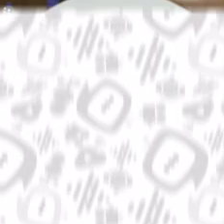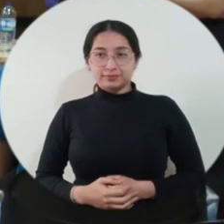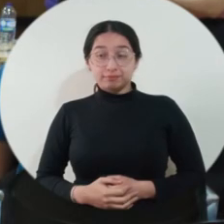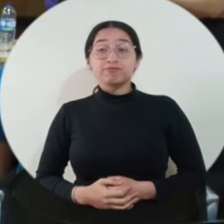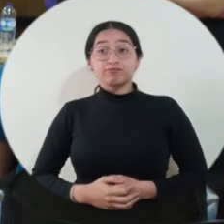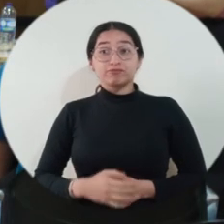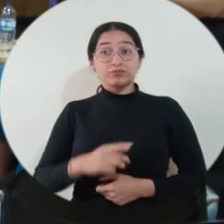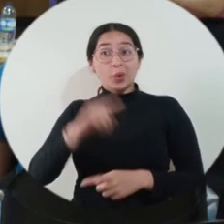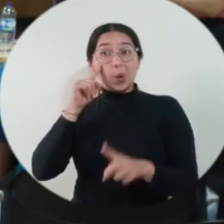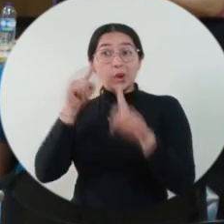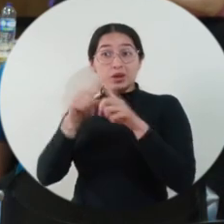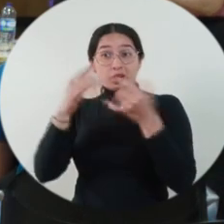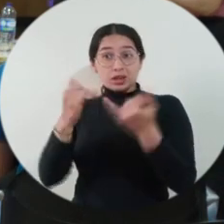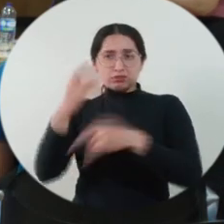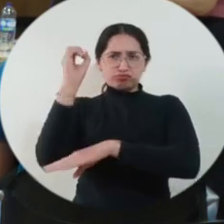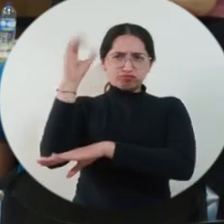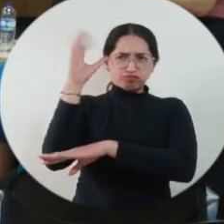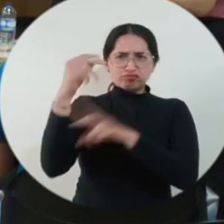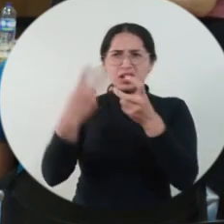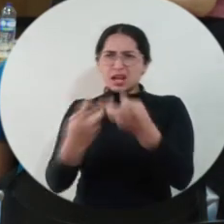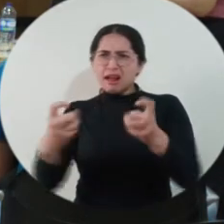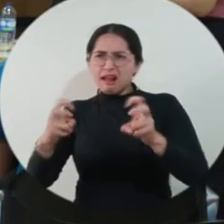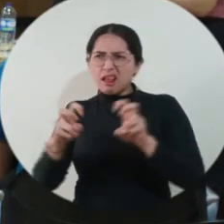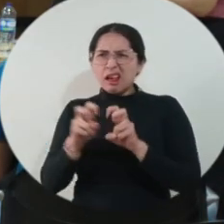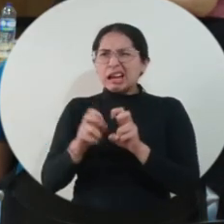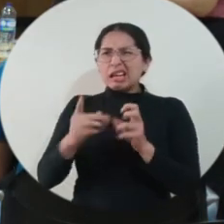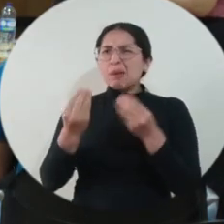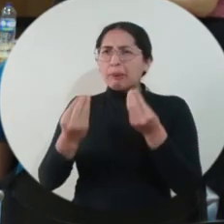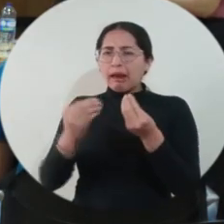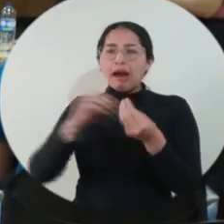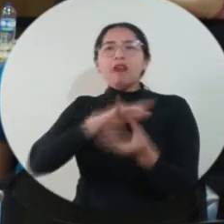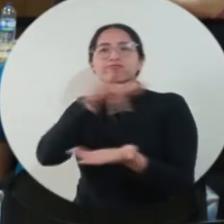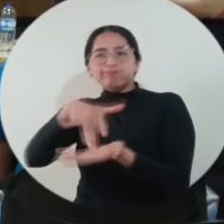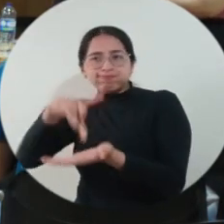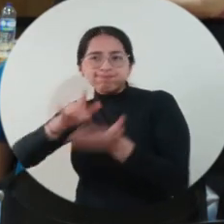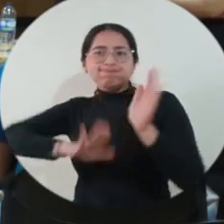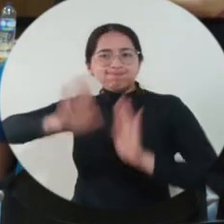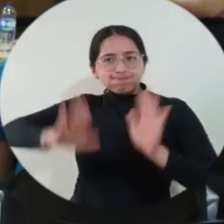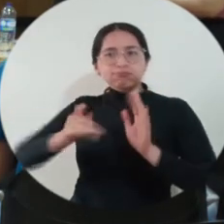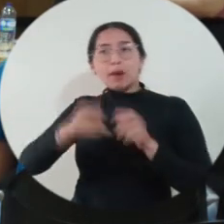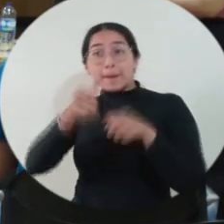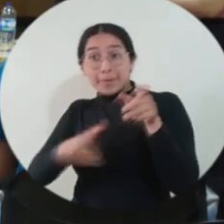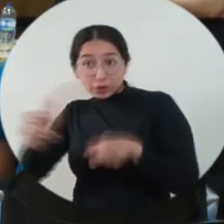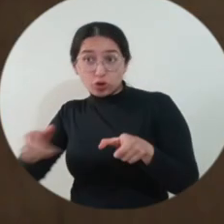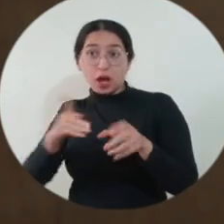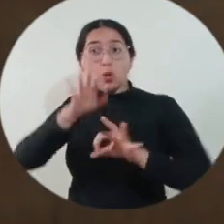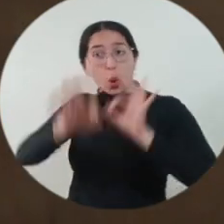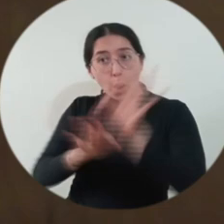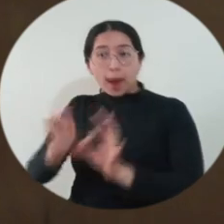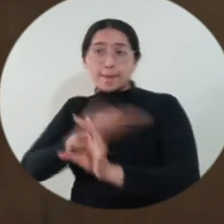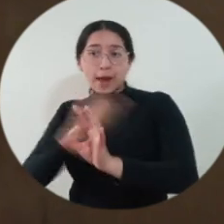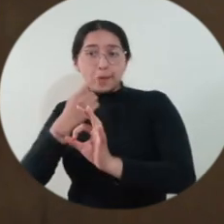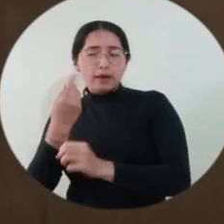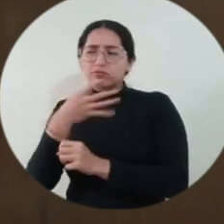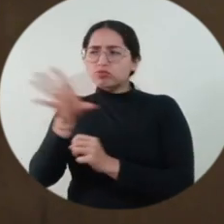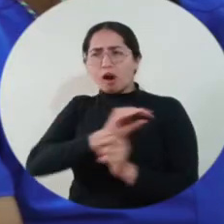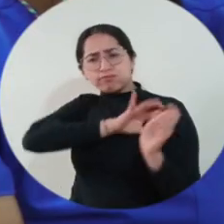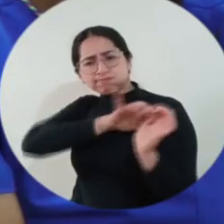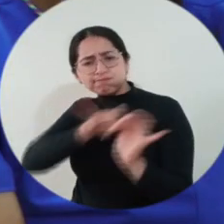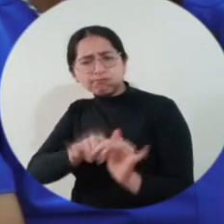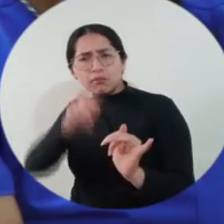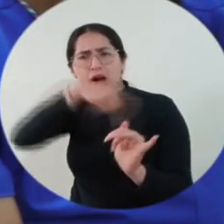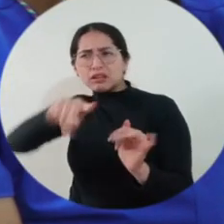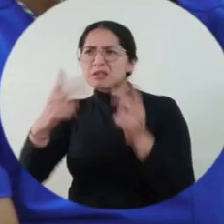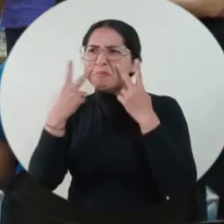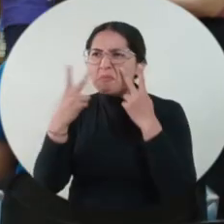La idea con estos conversatorios, hacer partícipes a padres, cuidadores, agentes externos, es que también todas las